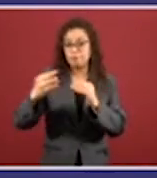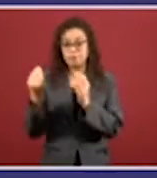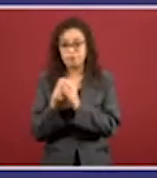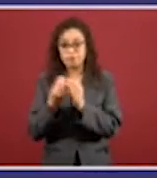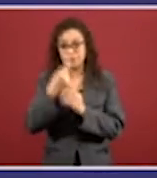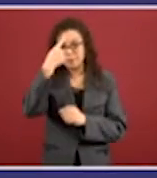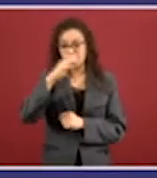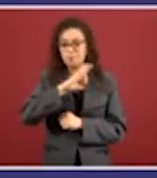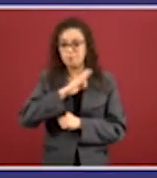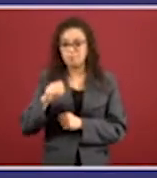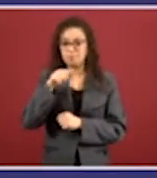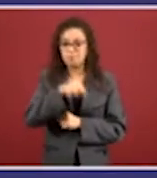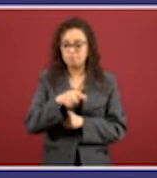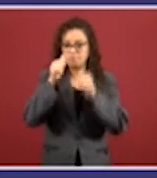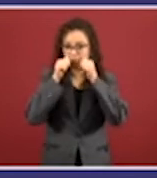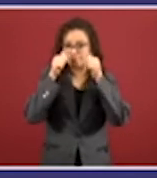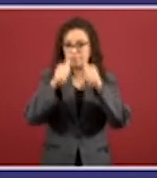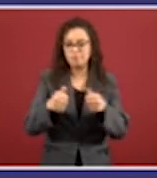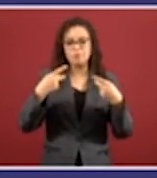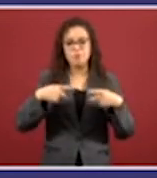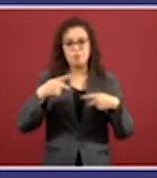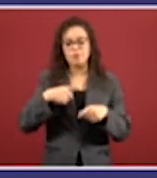de atención a pacientes graves por coronavirus.